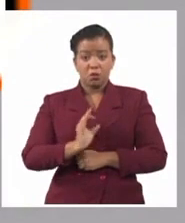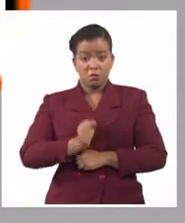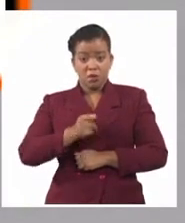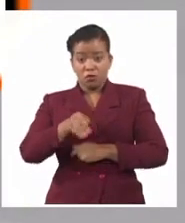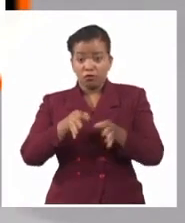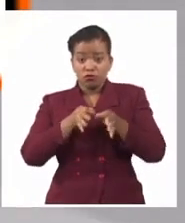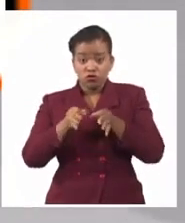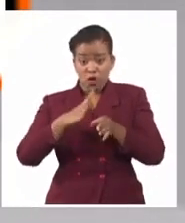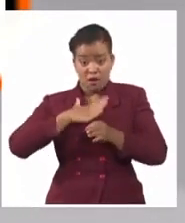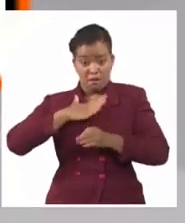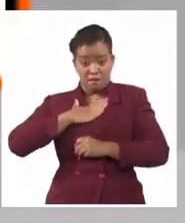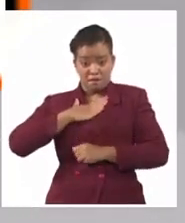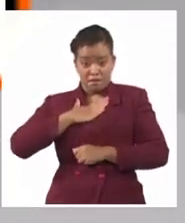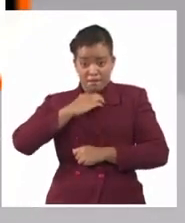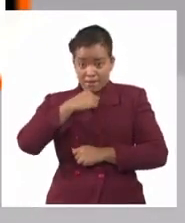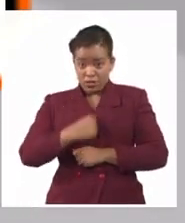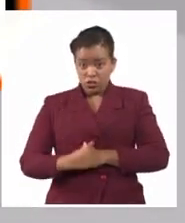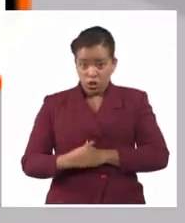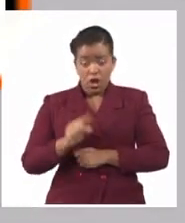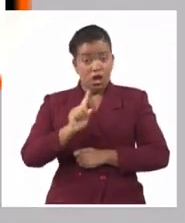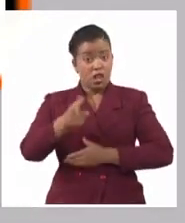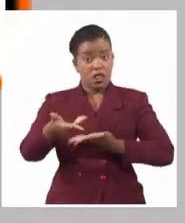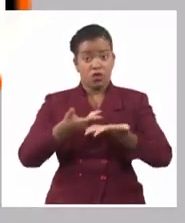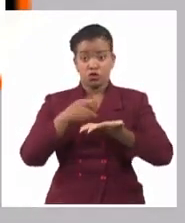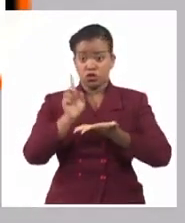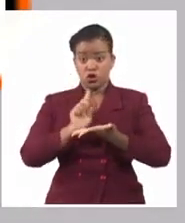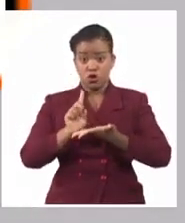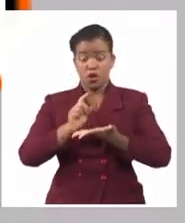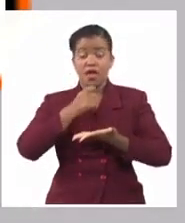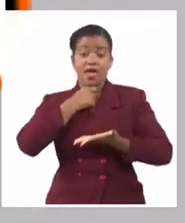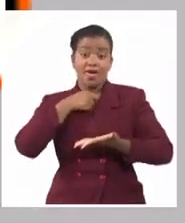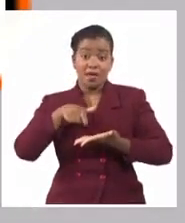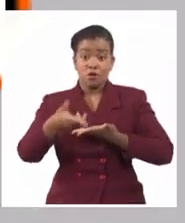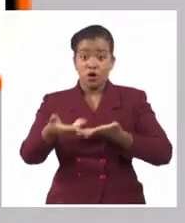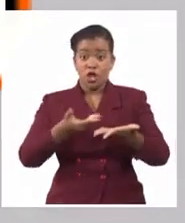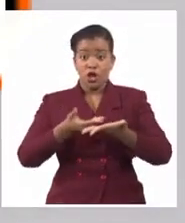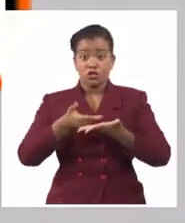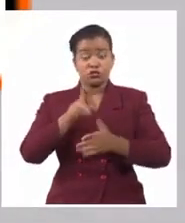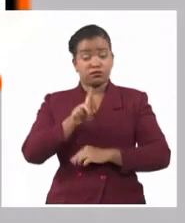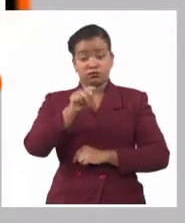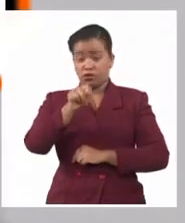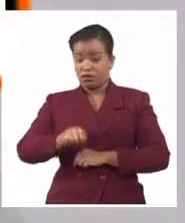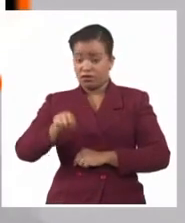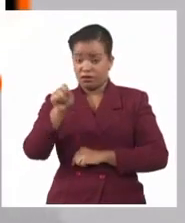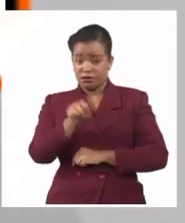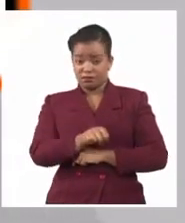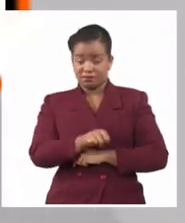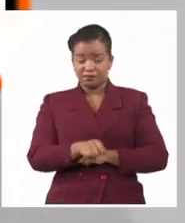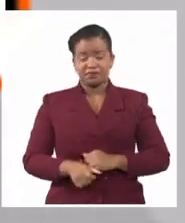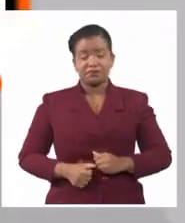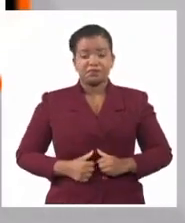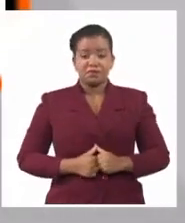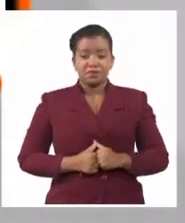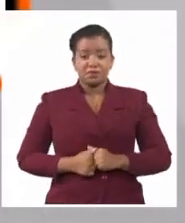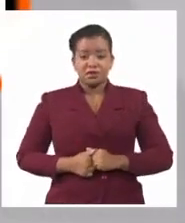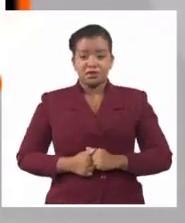artículos no son comerciales, sino tienen un fin no comercial. Es decir, ahí estábamos hablando, en ese caso